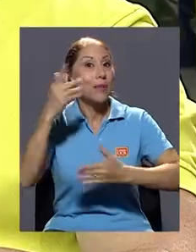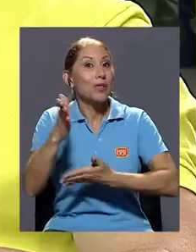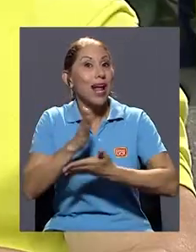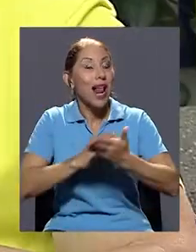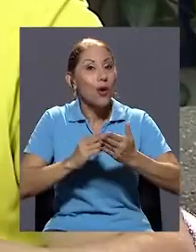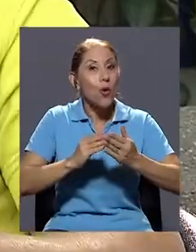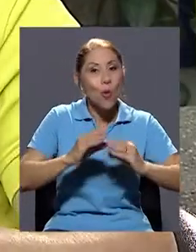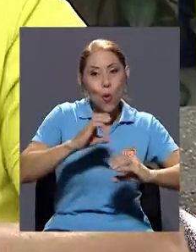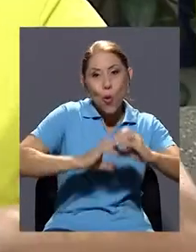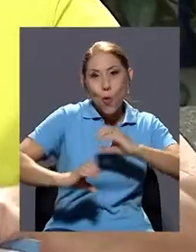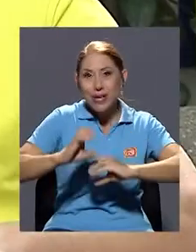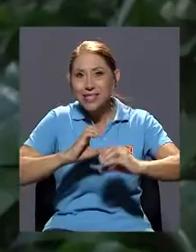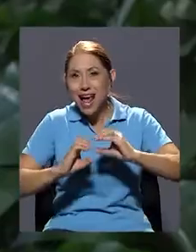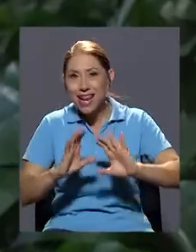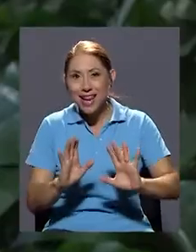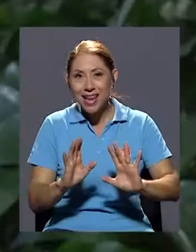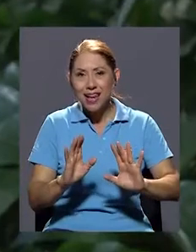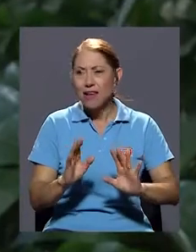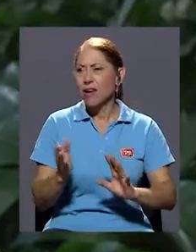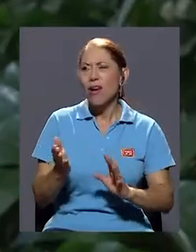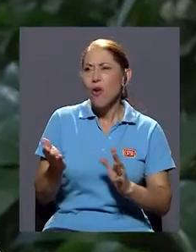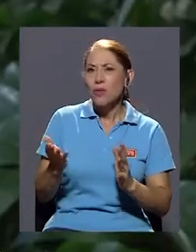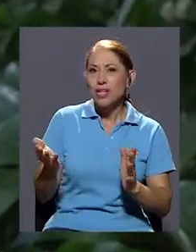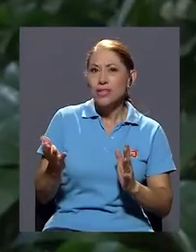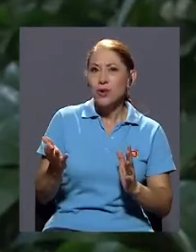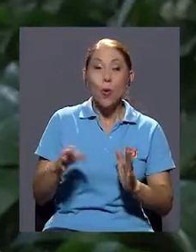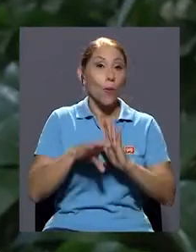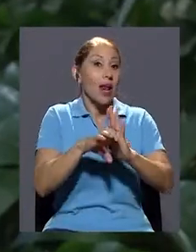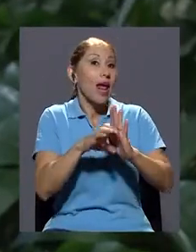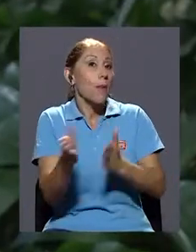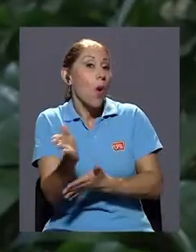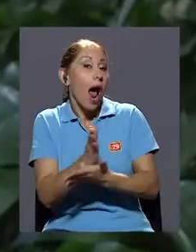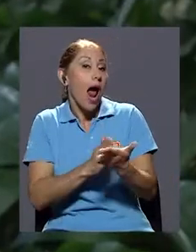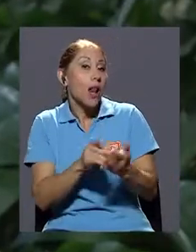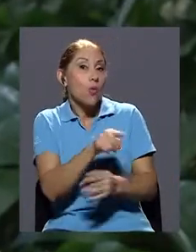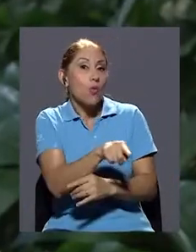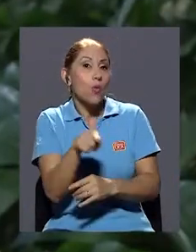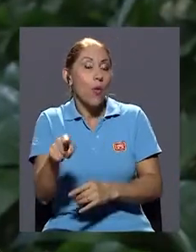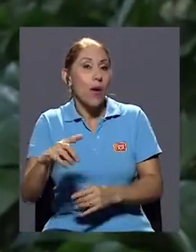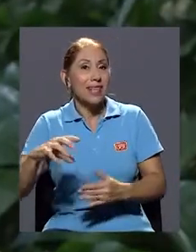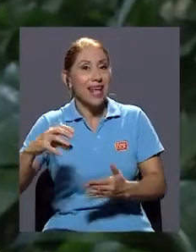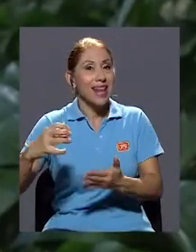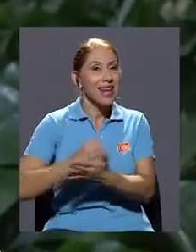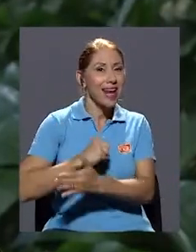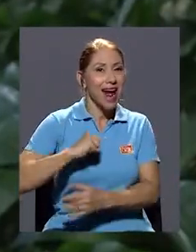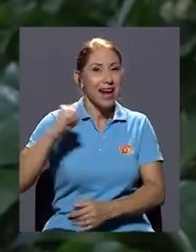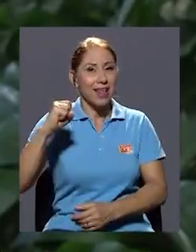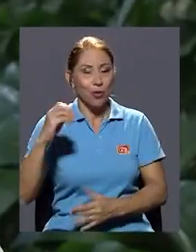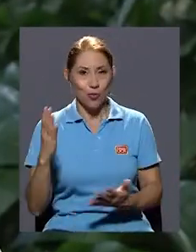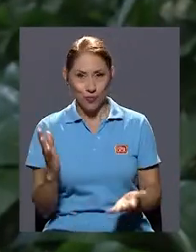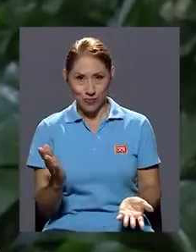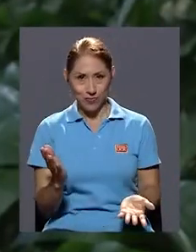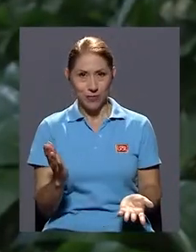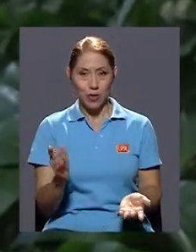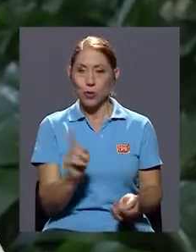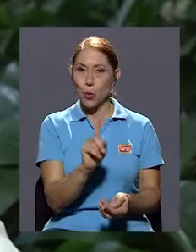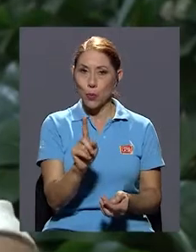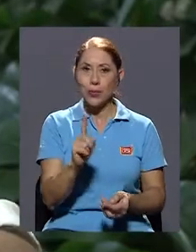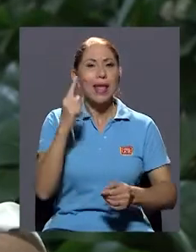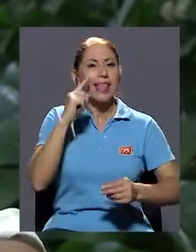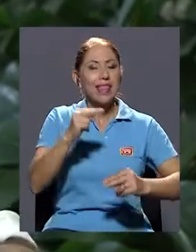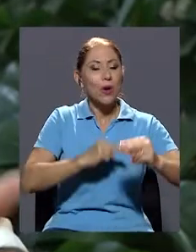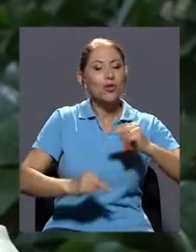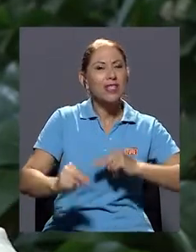Ajá, ajá. ¿Verdad? ¿Cómo es eso? De que alguien va a salir ganando, sino que vamos a negociar en términos de,